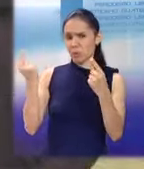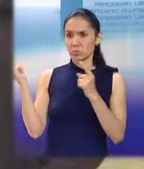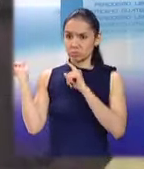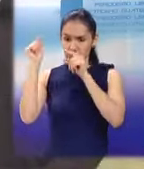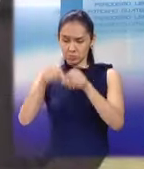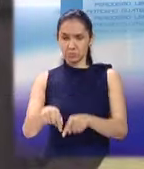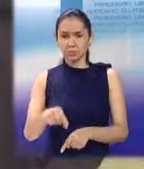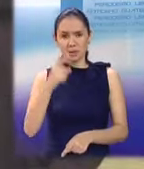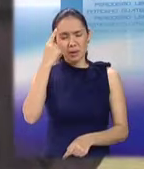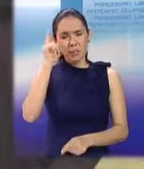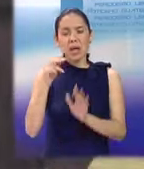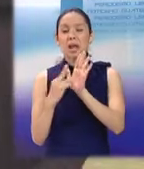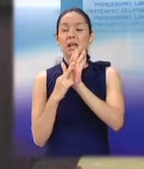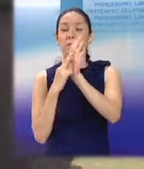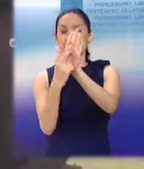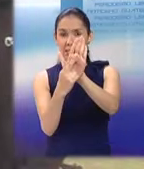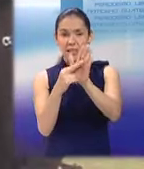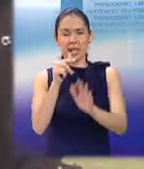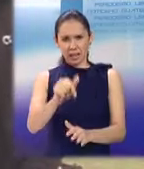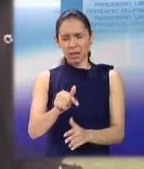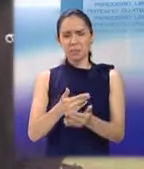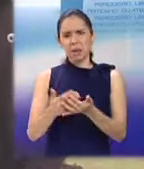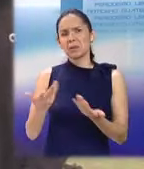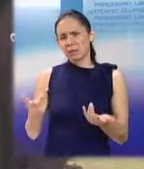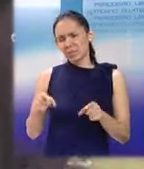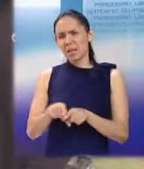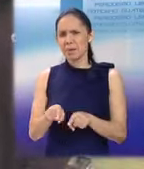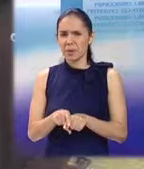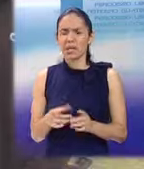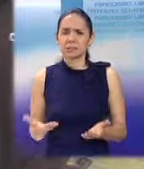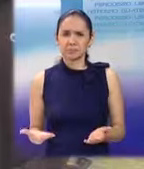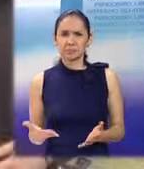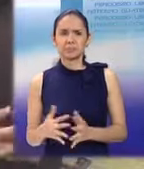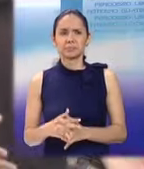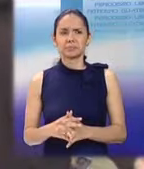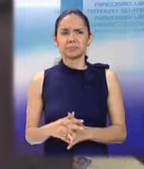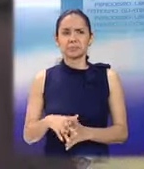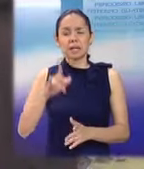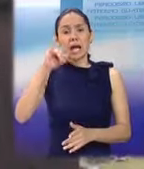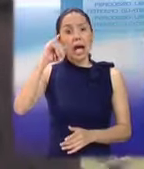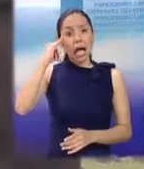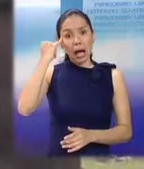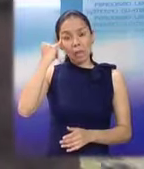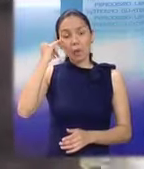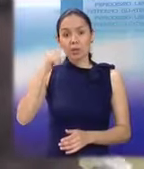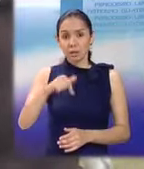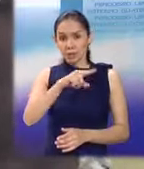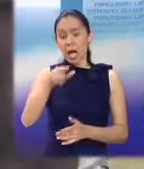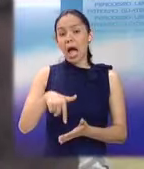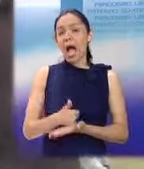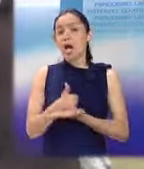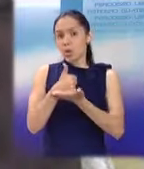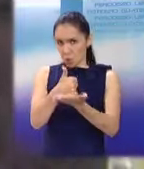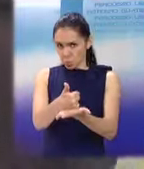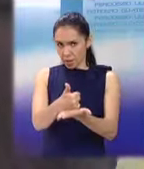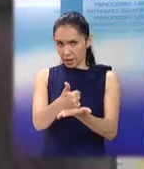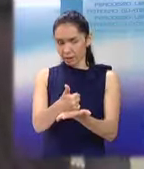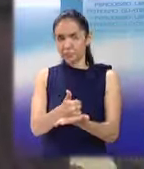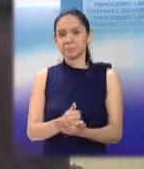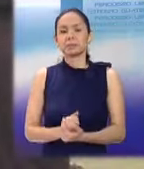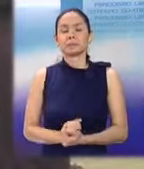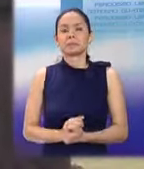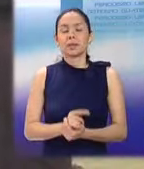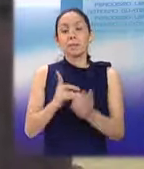actividad de voluntarios y también los japoneses ayudan al